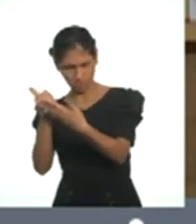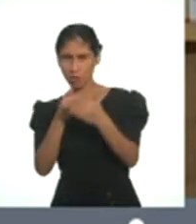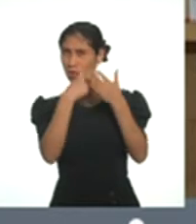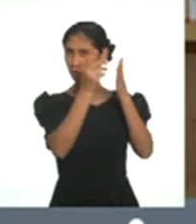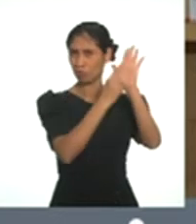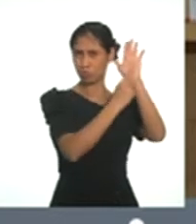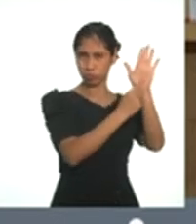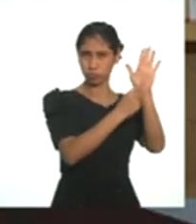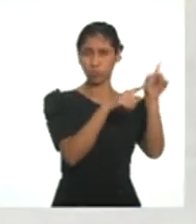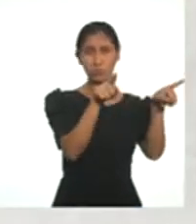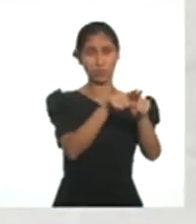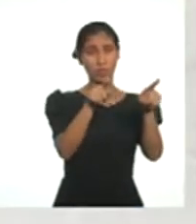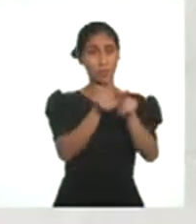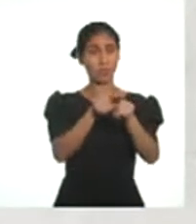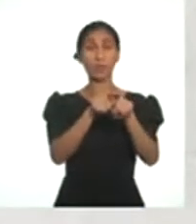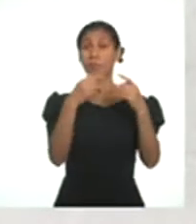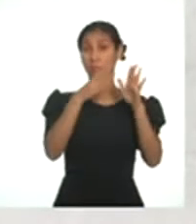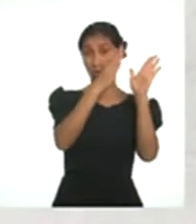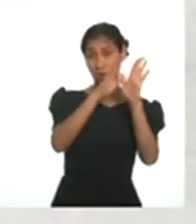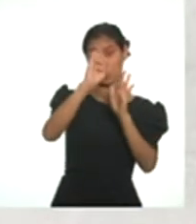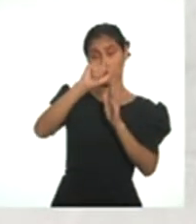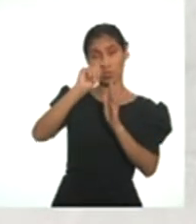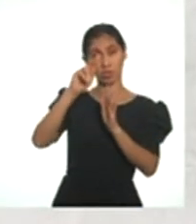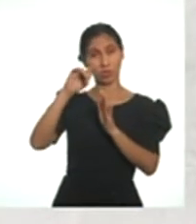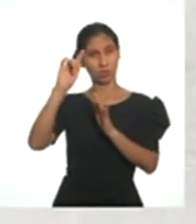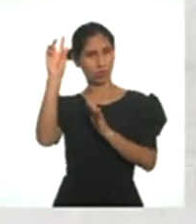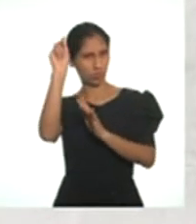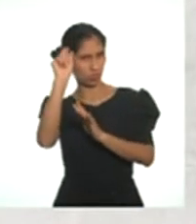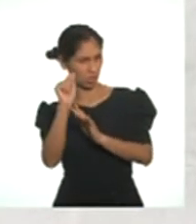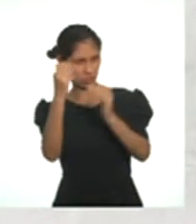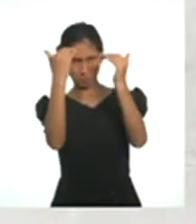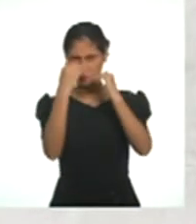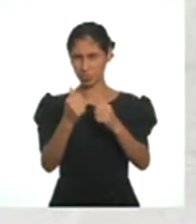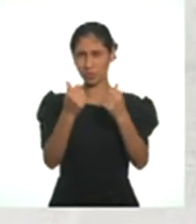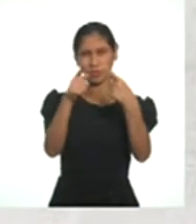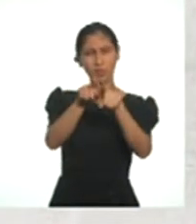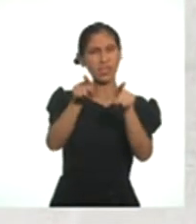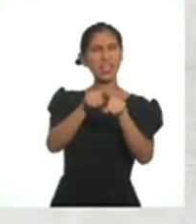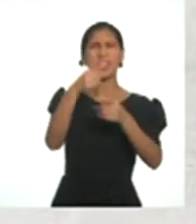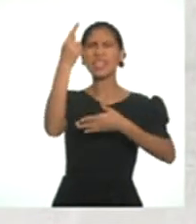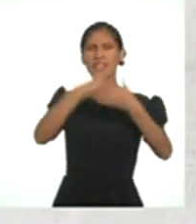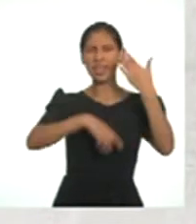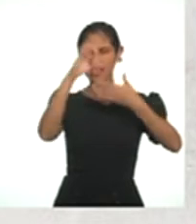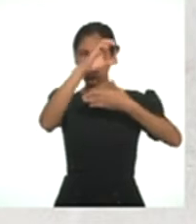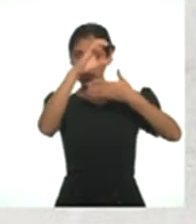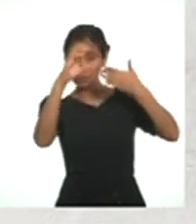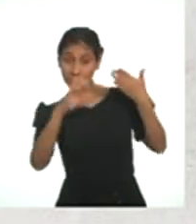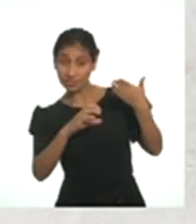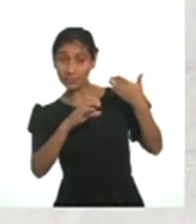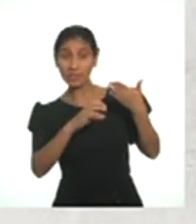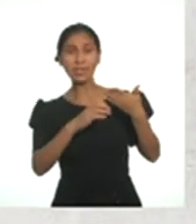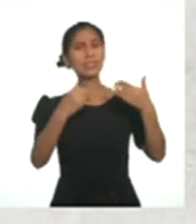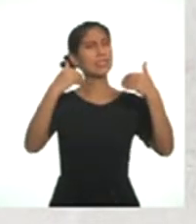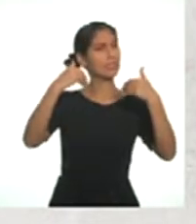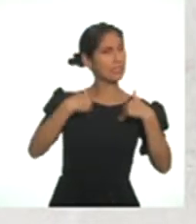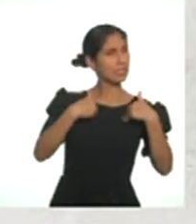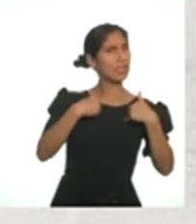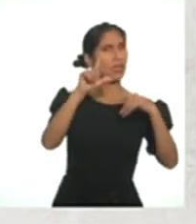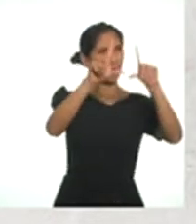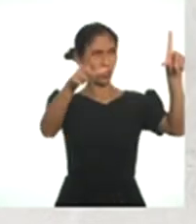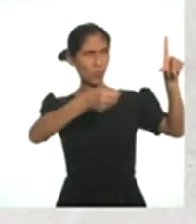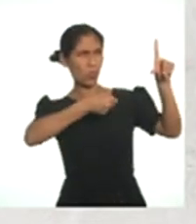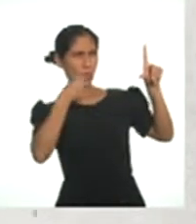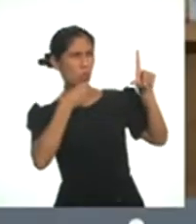creando una estructura adecuada de principio a fin. ¿Qué características o elementos crees que tendría un reportaje audiovisual? Creo yo que las